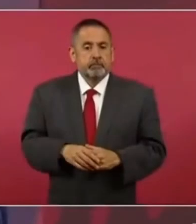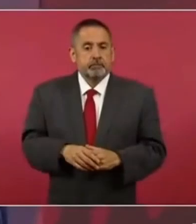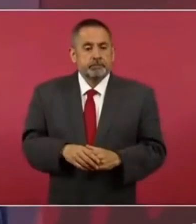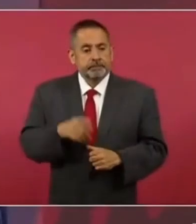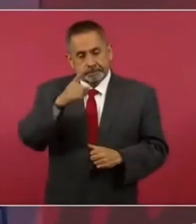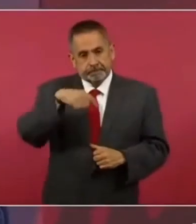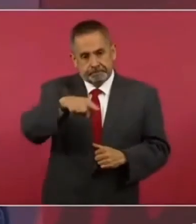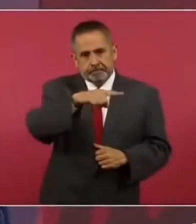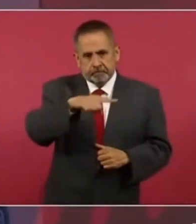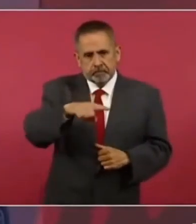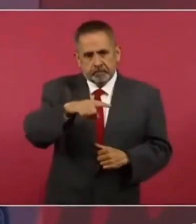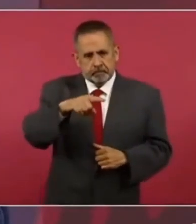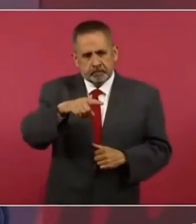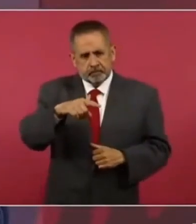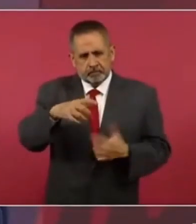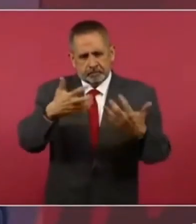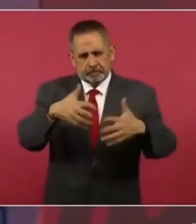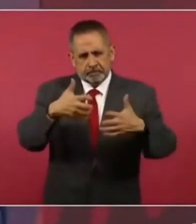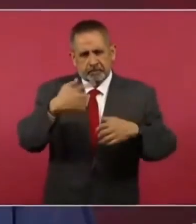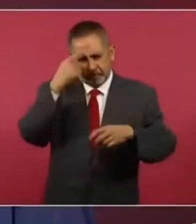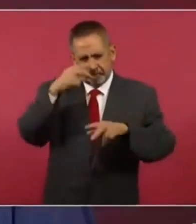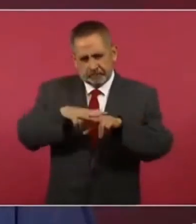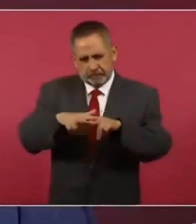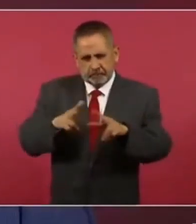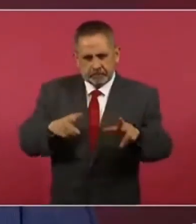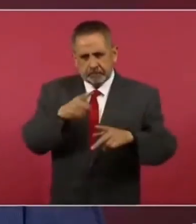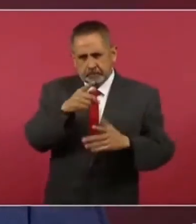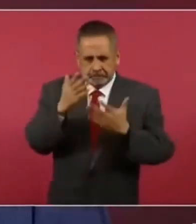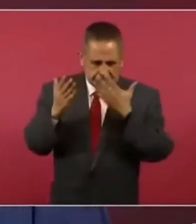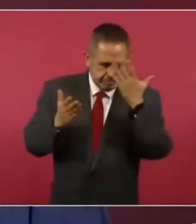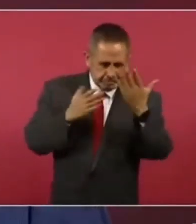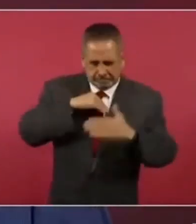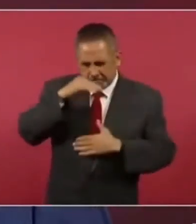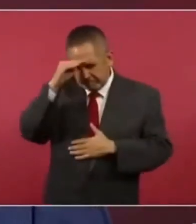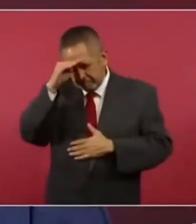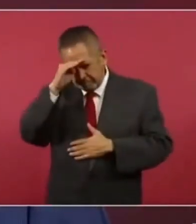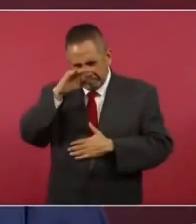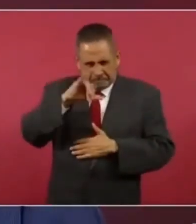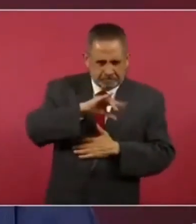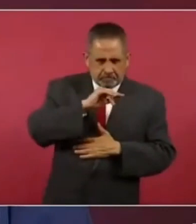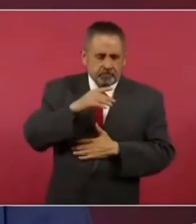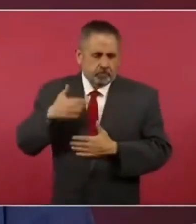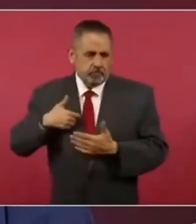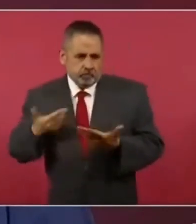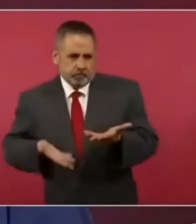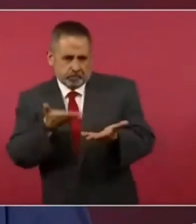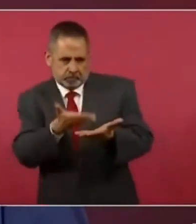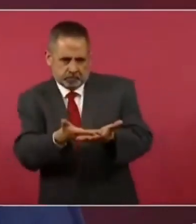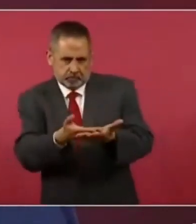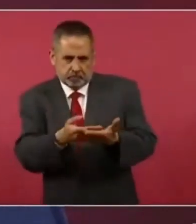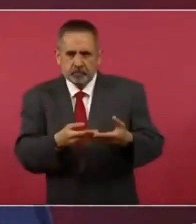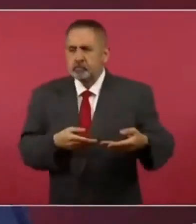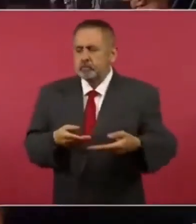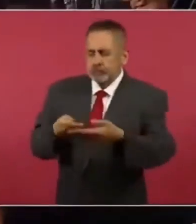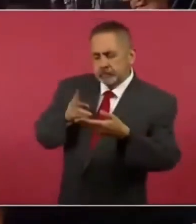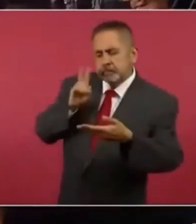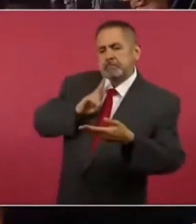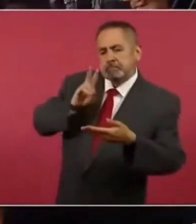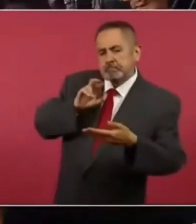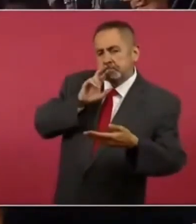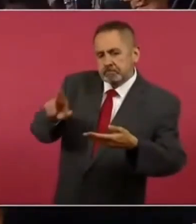van a analizar la propuesta que les hicimos. Queremos